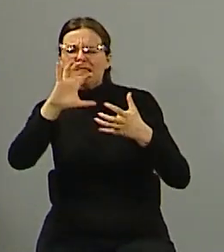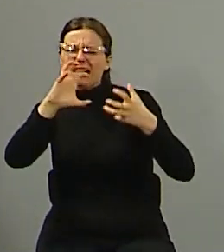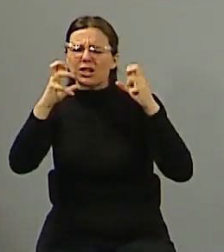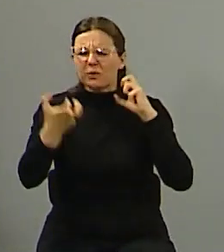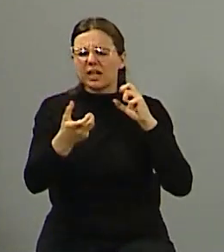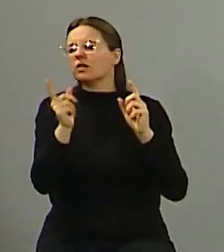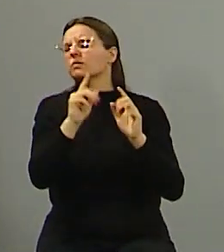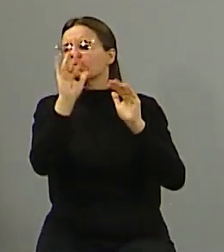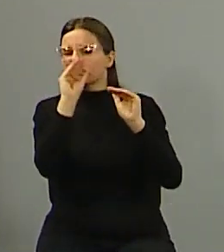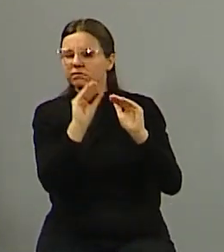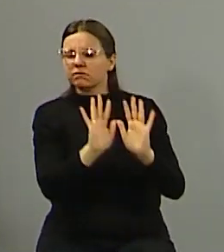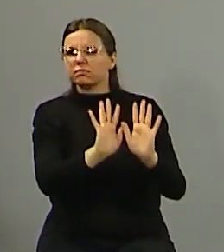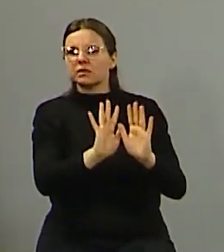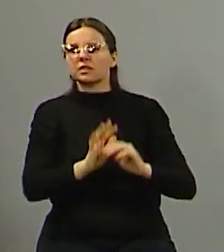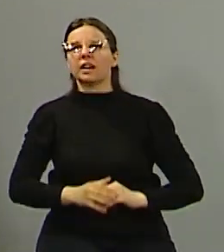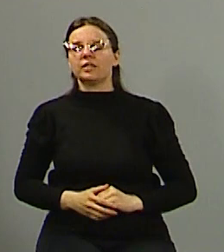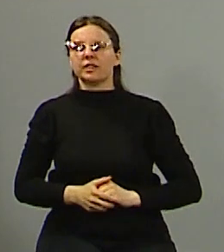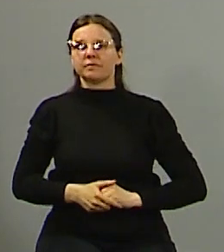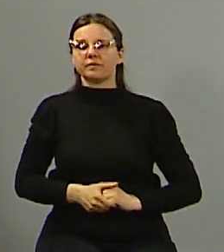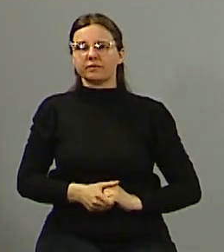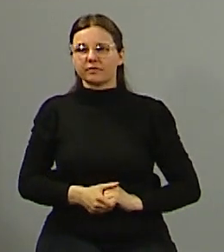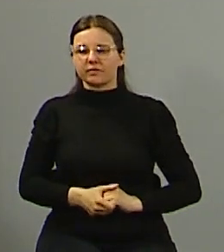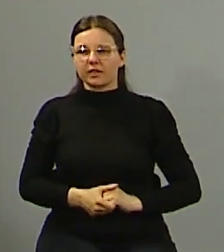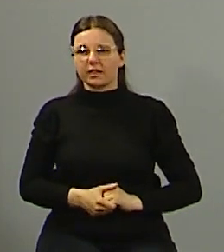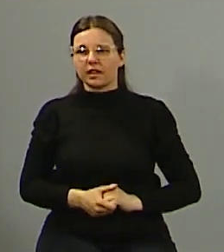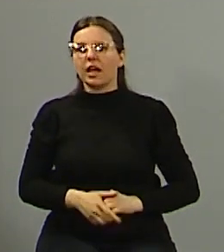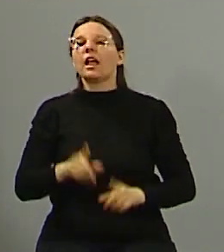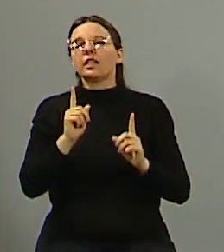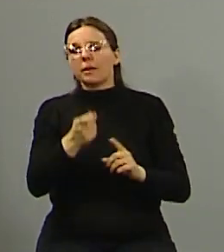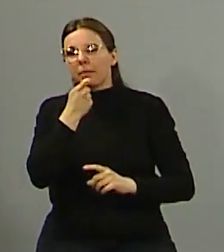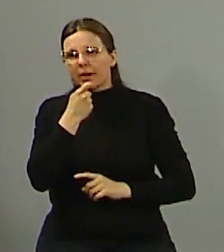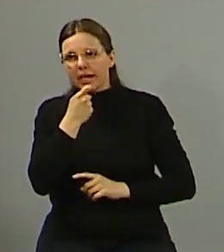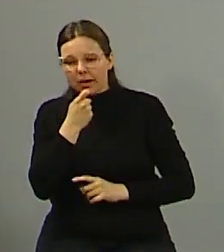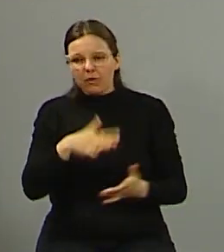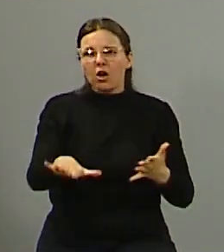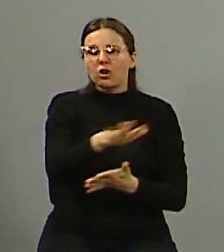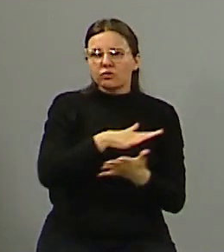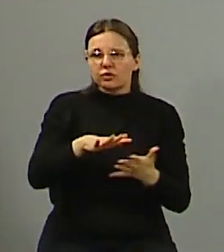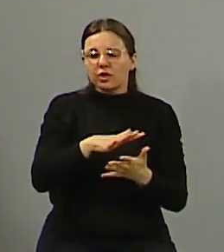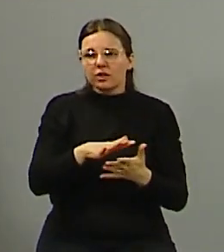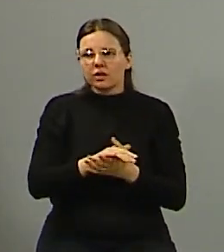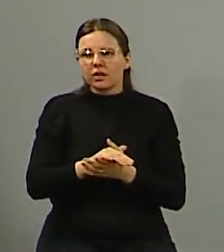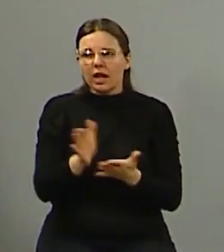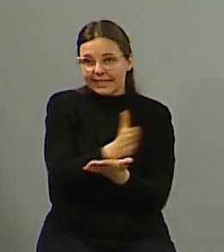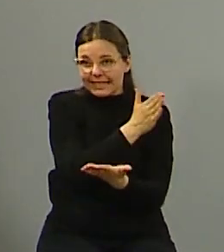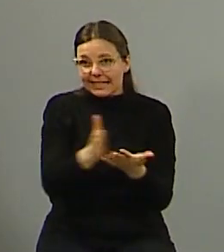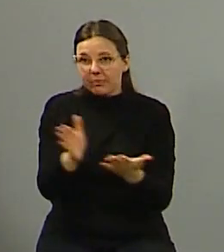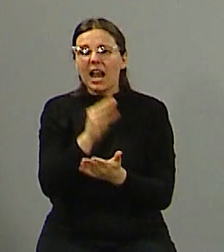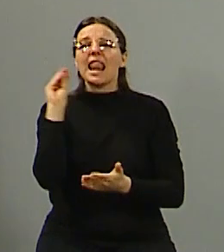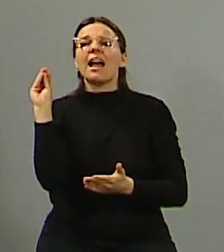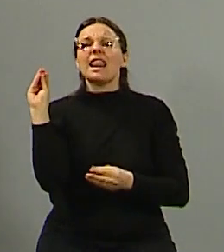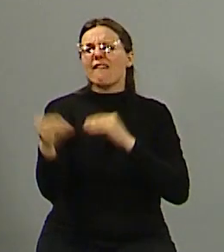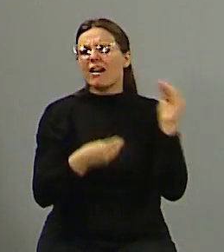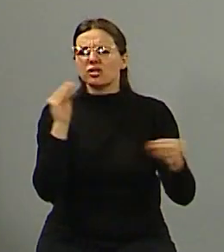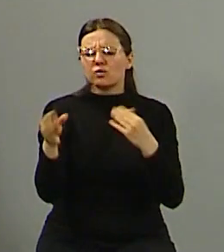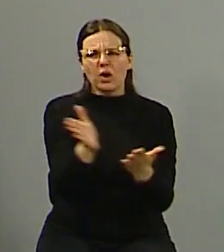fuertemente lo que tiene que ver con la recuperación de residuos sólidos urbanos para su separación y su próximo reciclaje estuvimos el otro